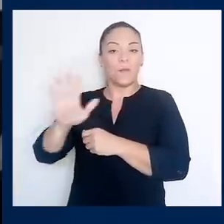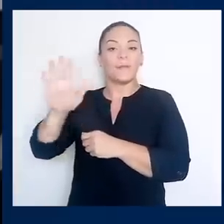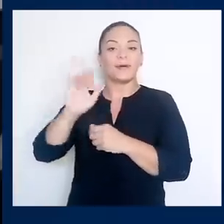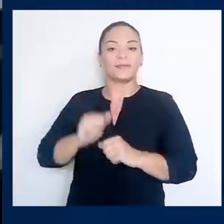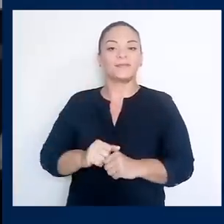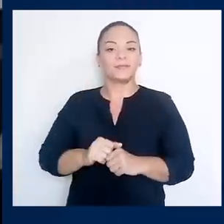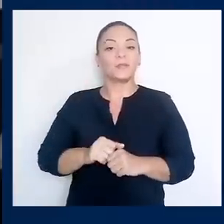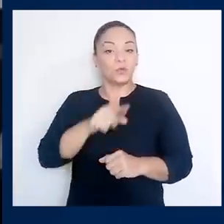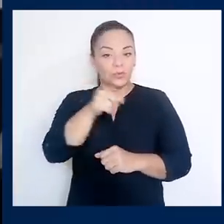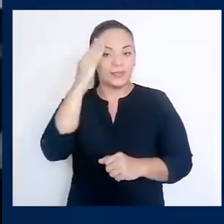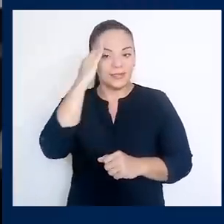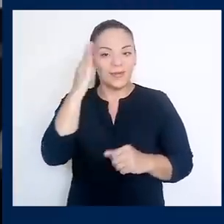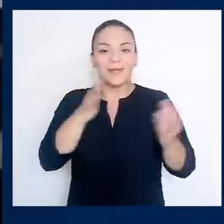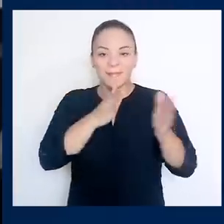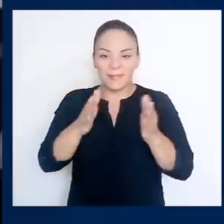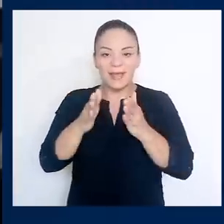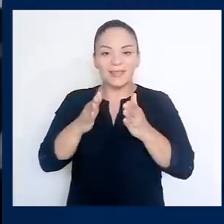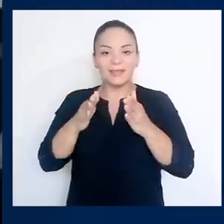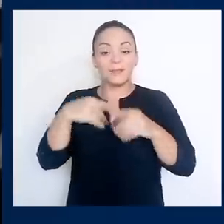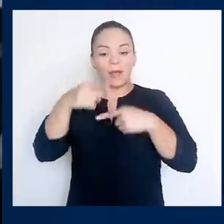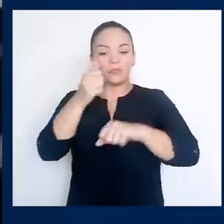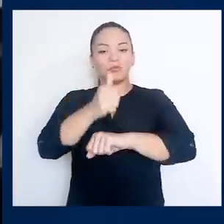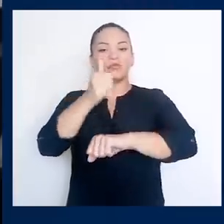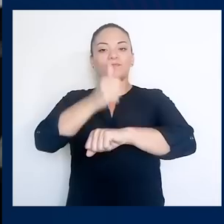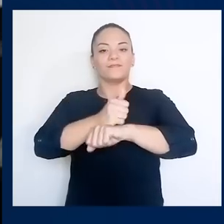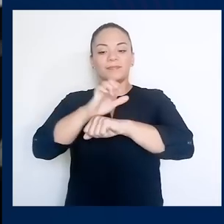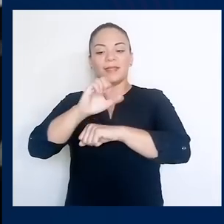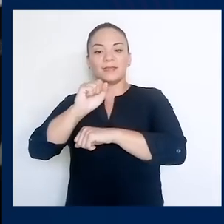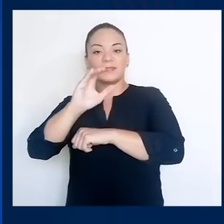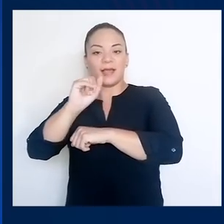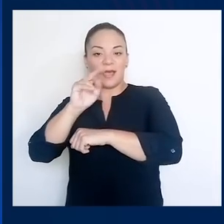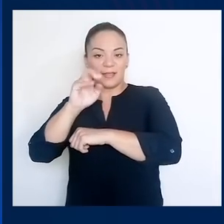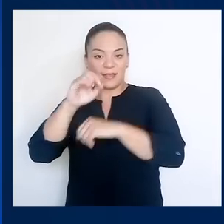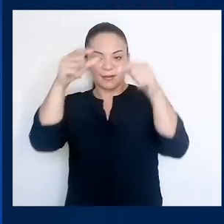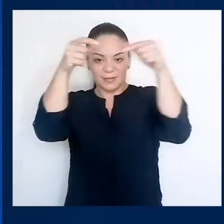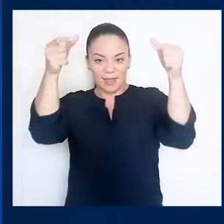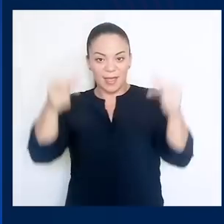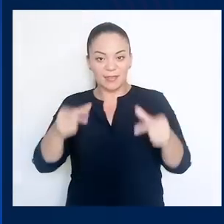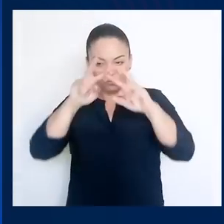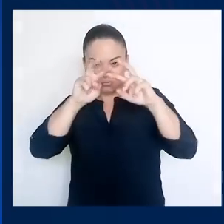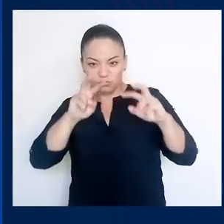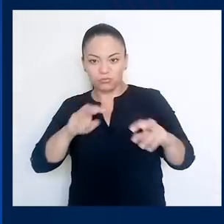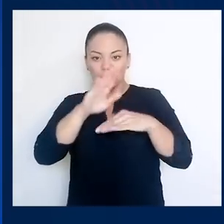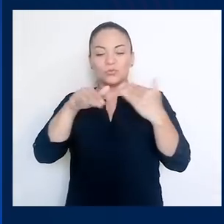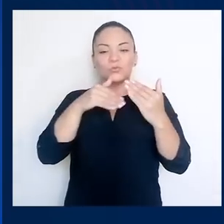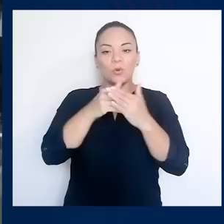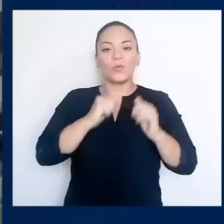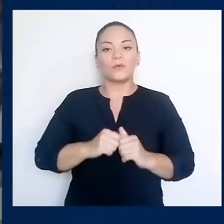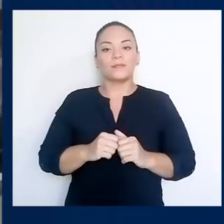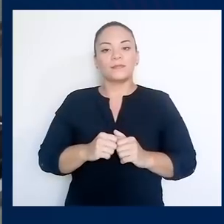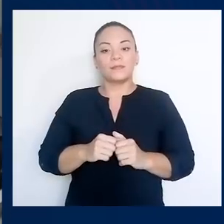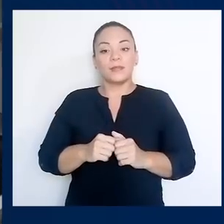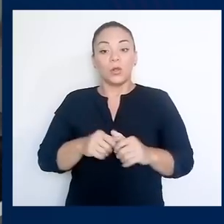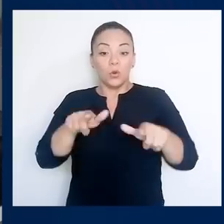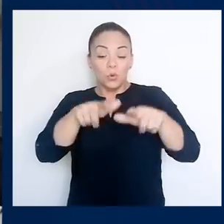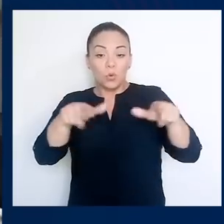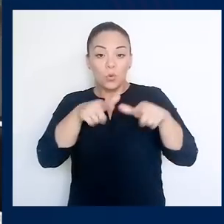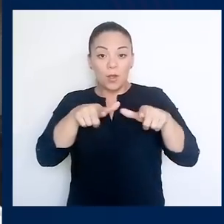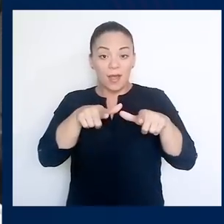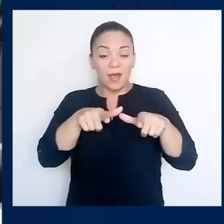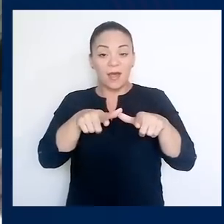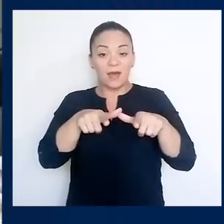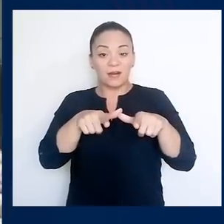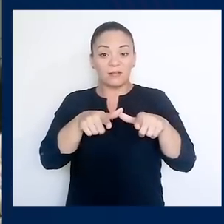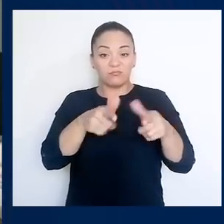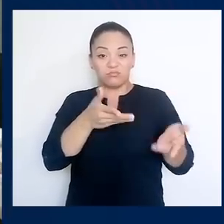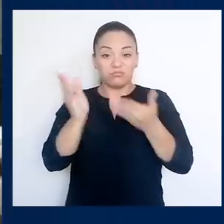sobre los planes que ustedes saben. Estamos poniendo escáneres que vamos a dejar un lugar de donde se exporta la mayor